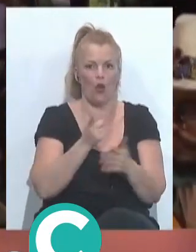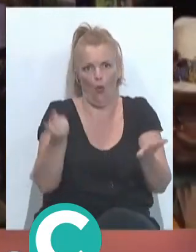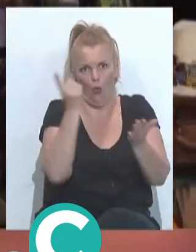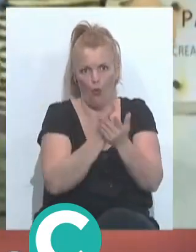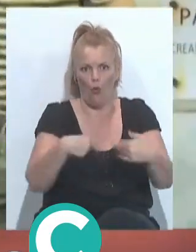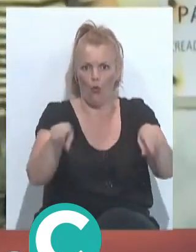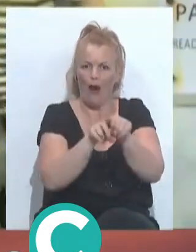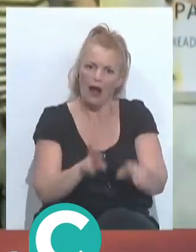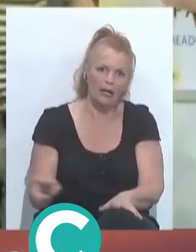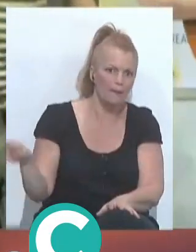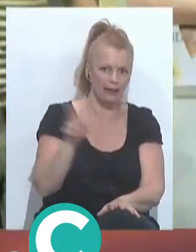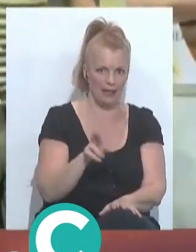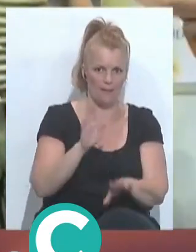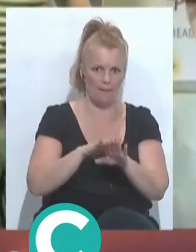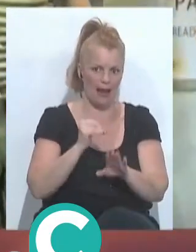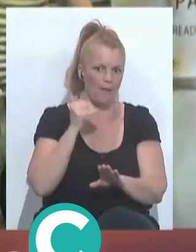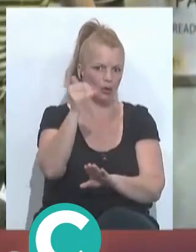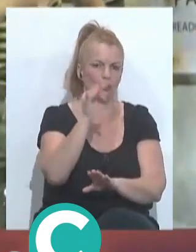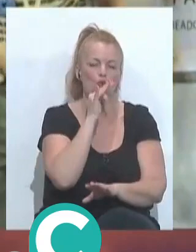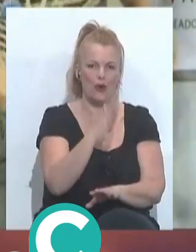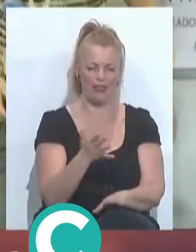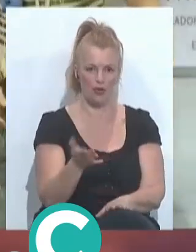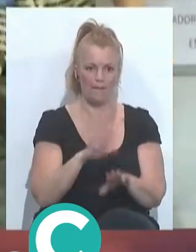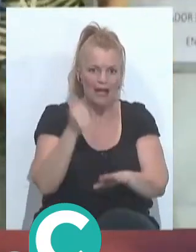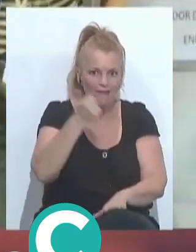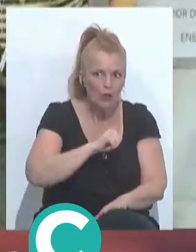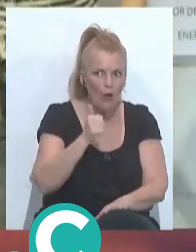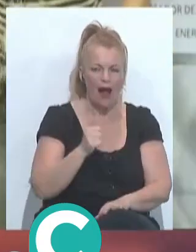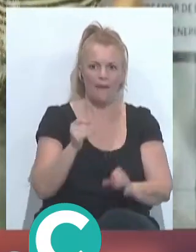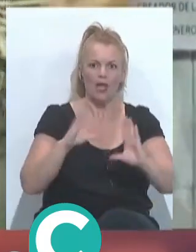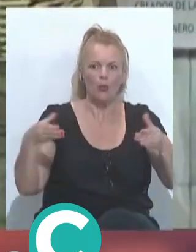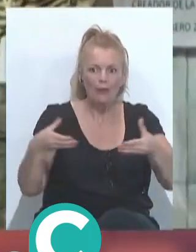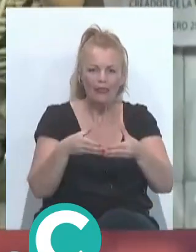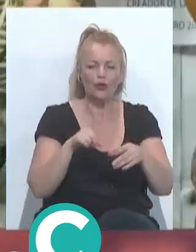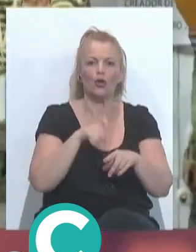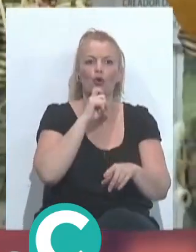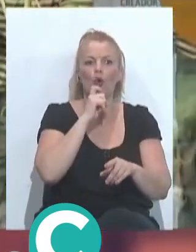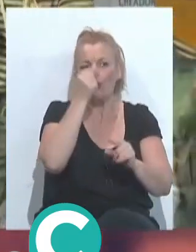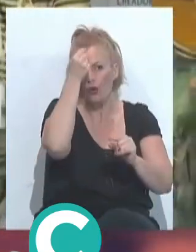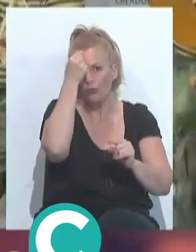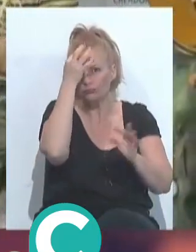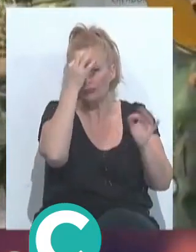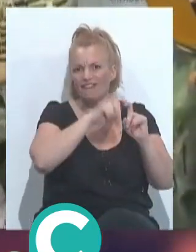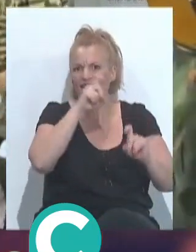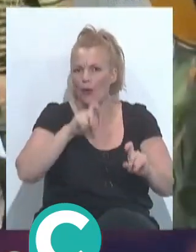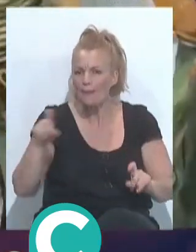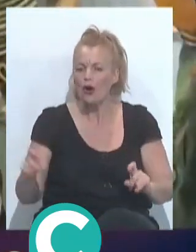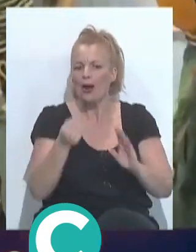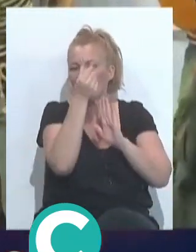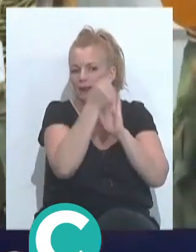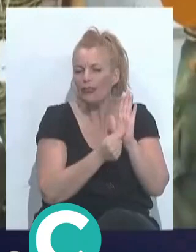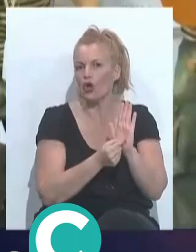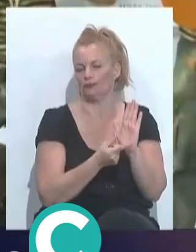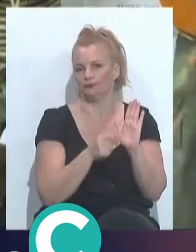ejemplo un cierto modo de proceder a los próximos jurados a la hora de evaluar las agrupaciones, saber cómo establecerlos veremos, qué ayuda pueden tener, etc.